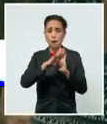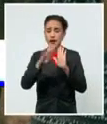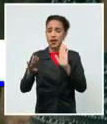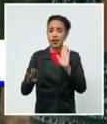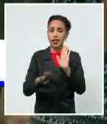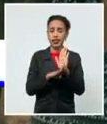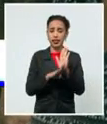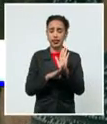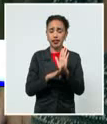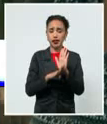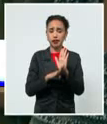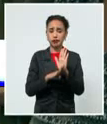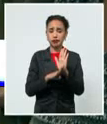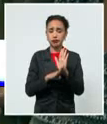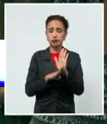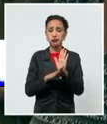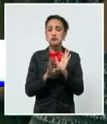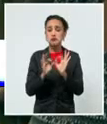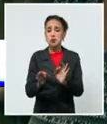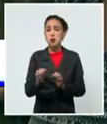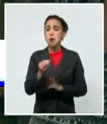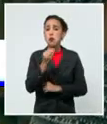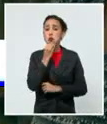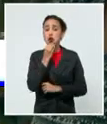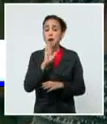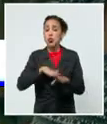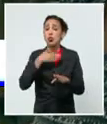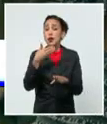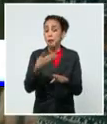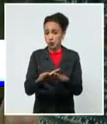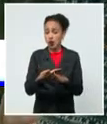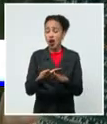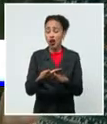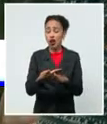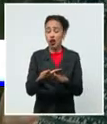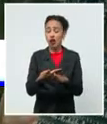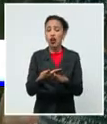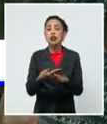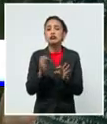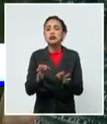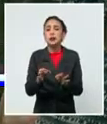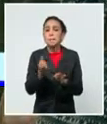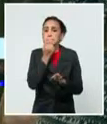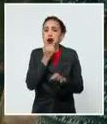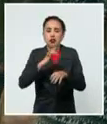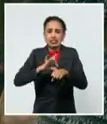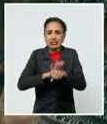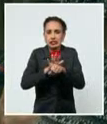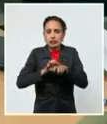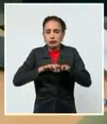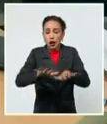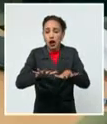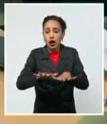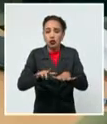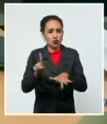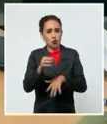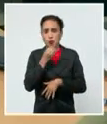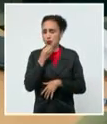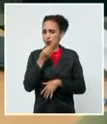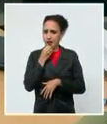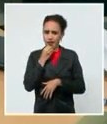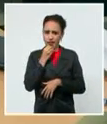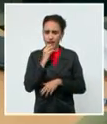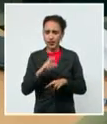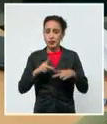sencillamente podemos incurrir en el riesgo de que haya un rebrote y eso no puede pasar. Al